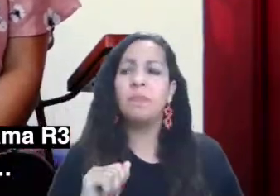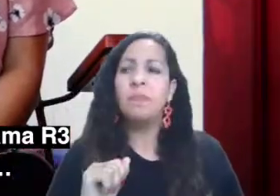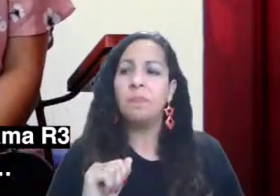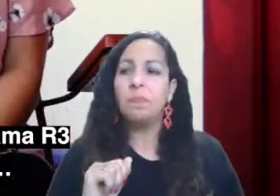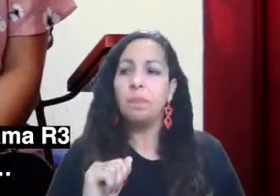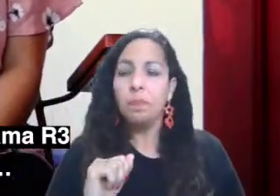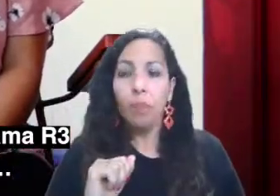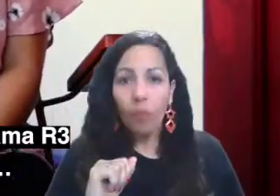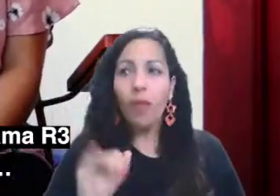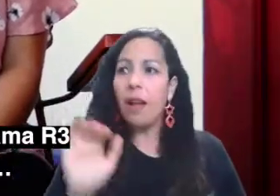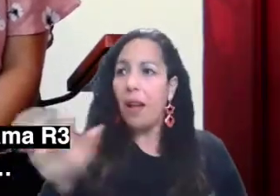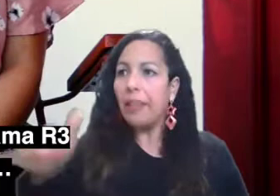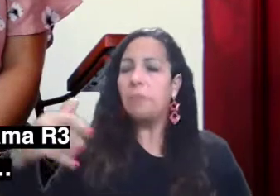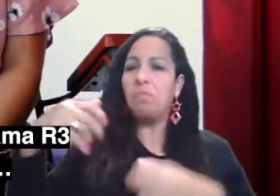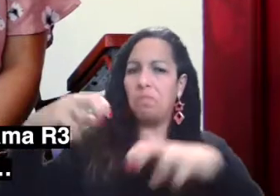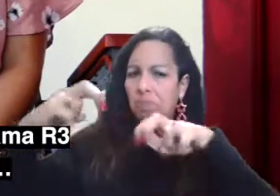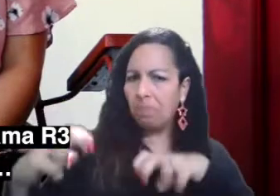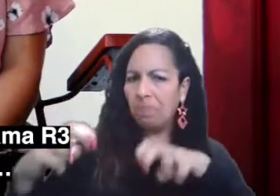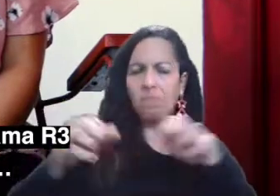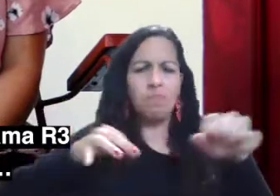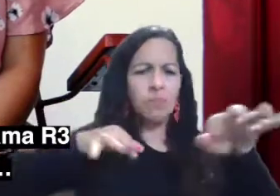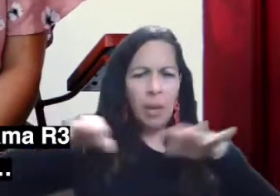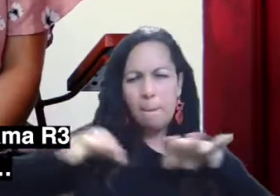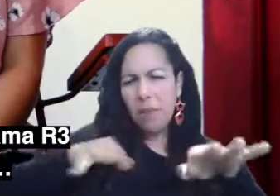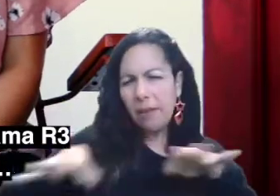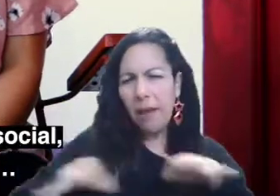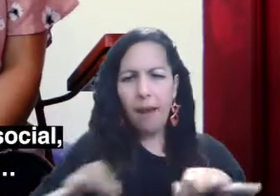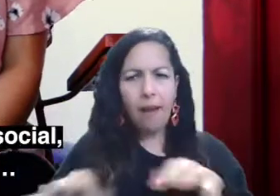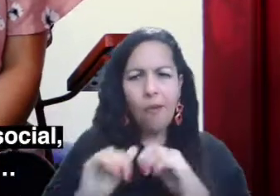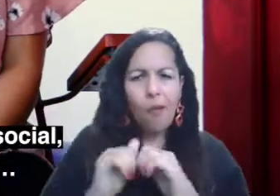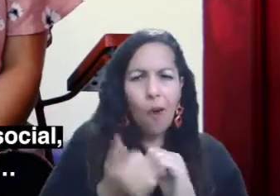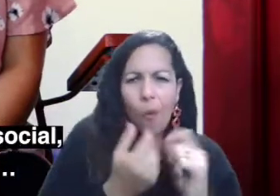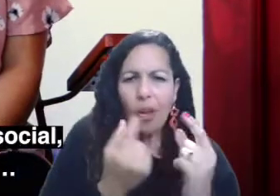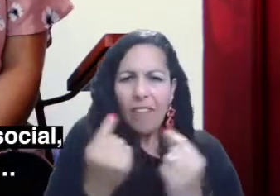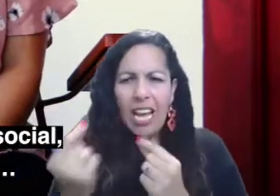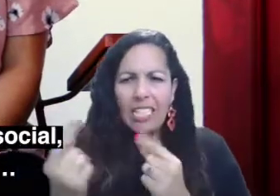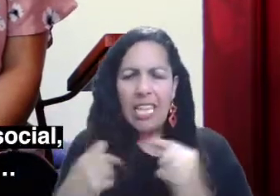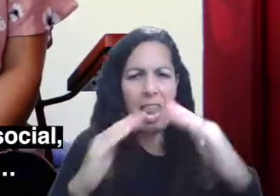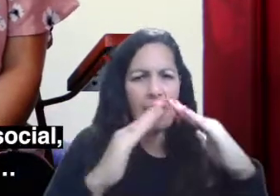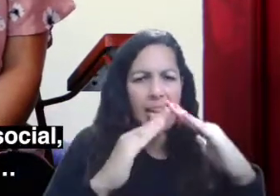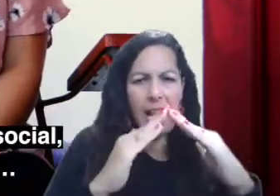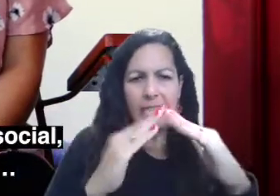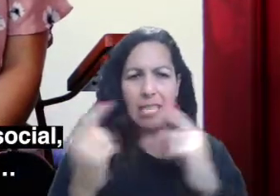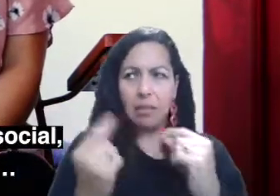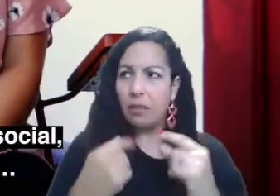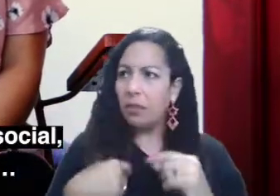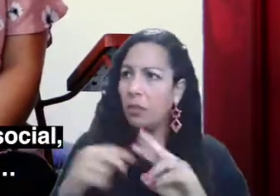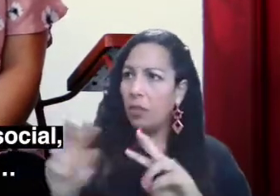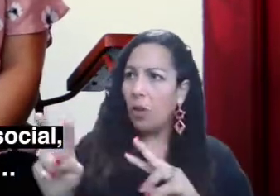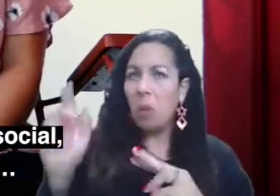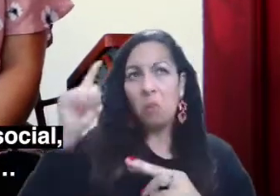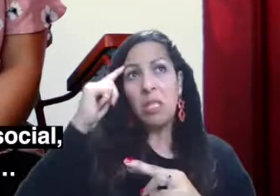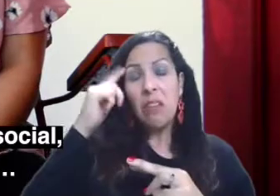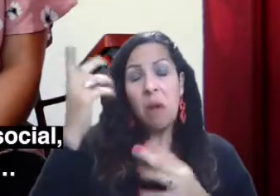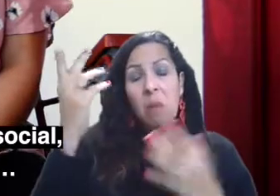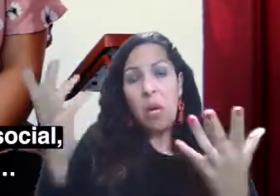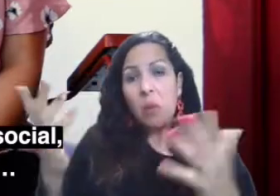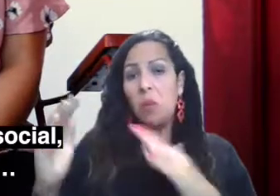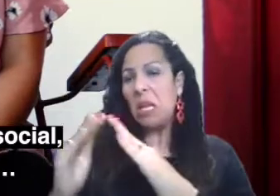ahí me explicaron cómo iba a ser la casa, que yo pensaba que era una casa de interés social.